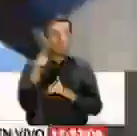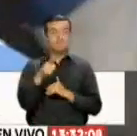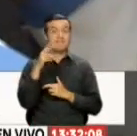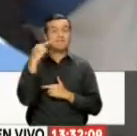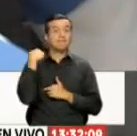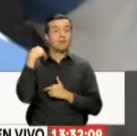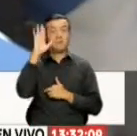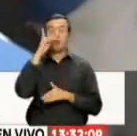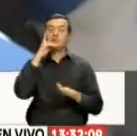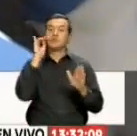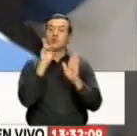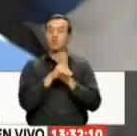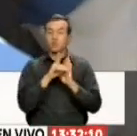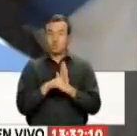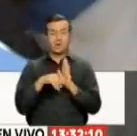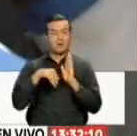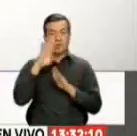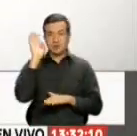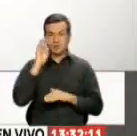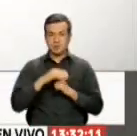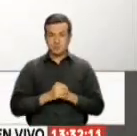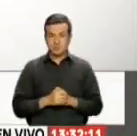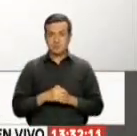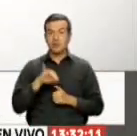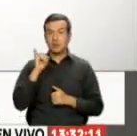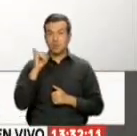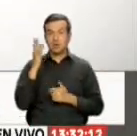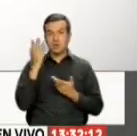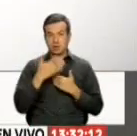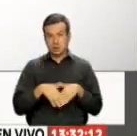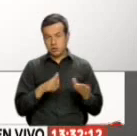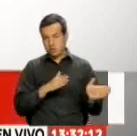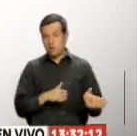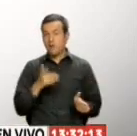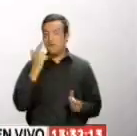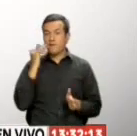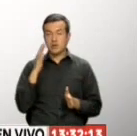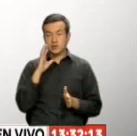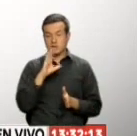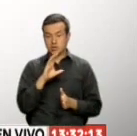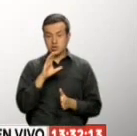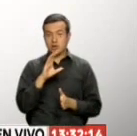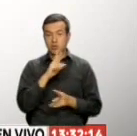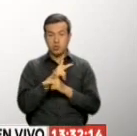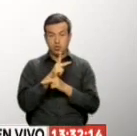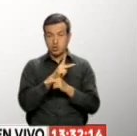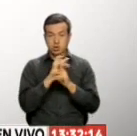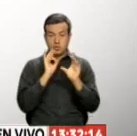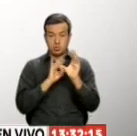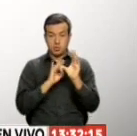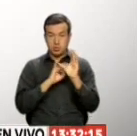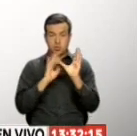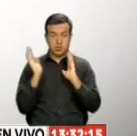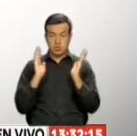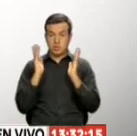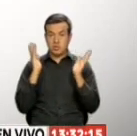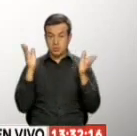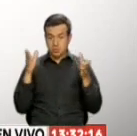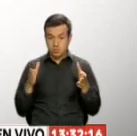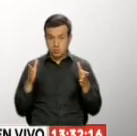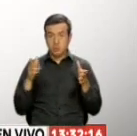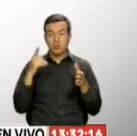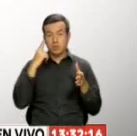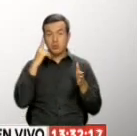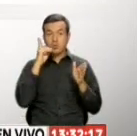la que más Impugnaciones Ciudadanas Recibió Este jueves Finalizó el plazo Que dio el Consejo De Participación Ciudadana Transitorio Y se